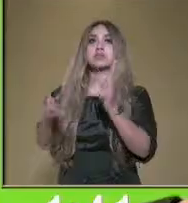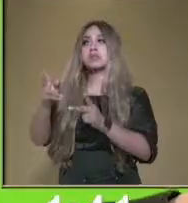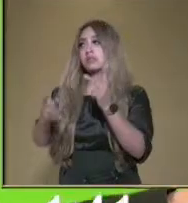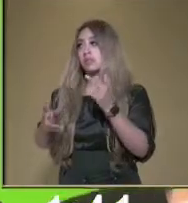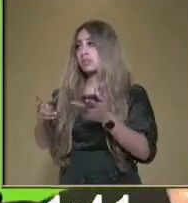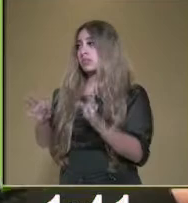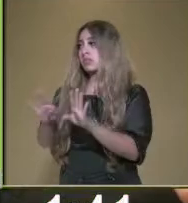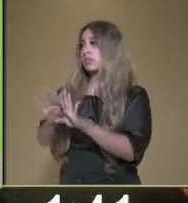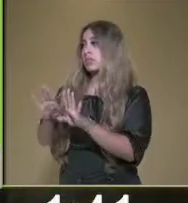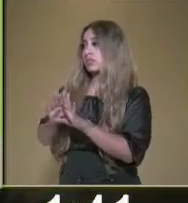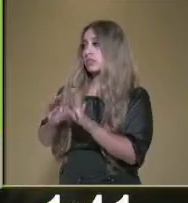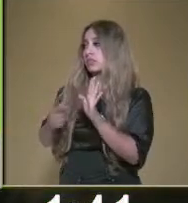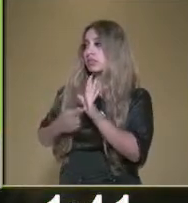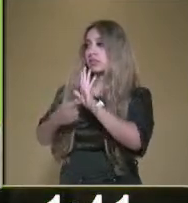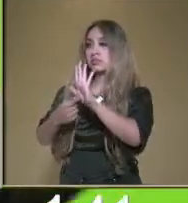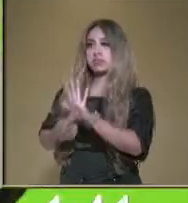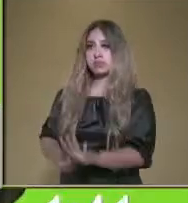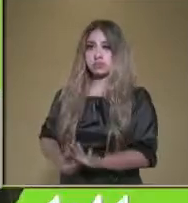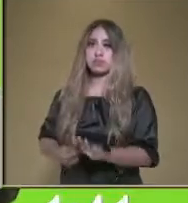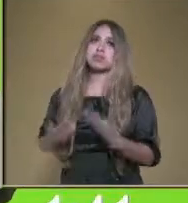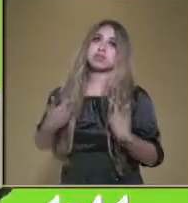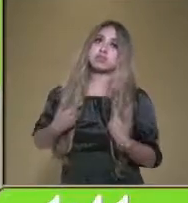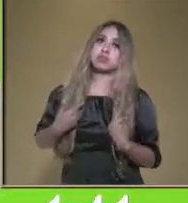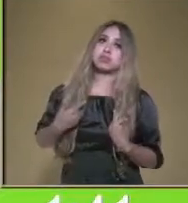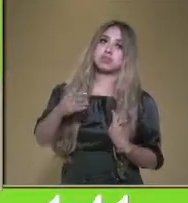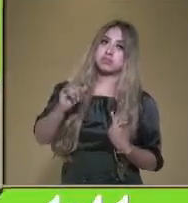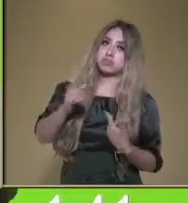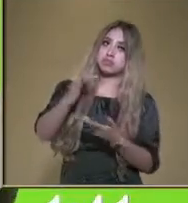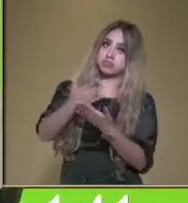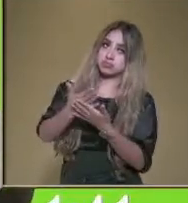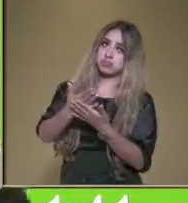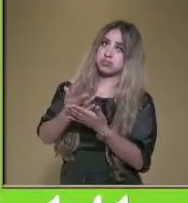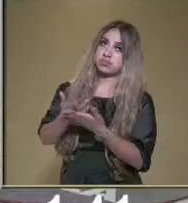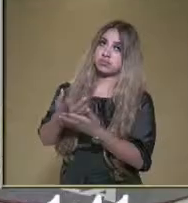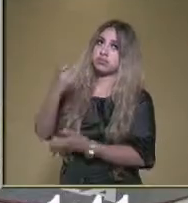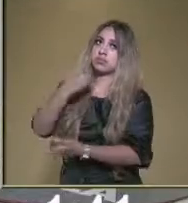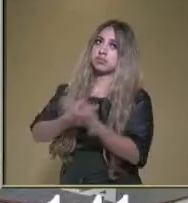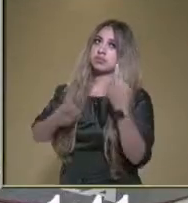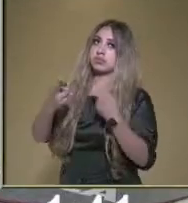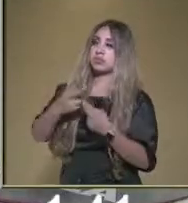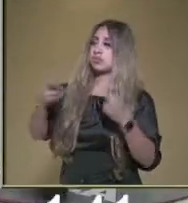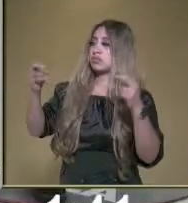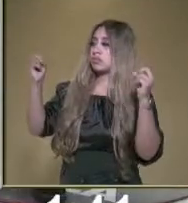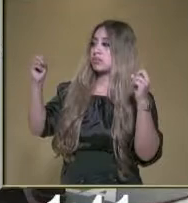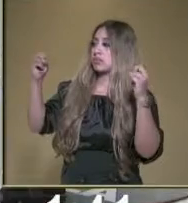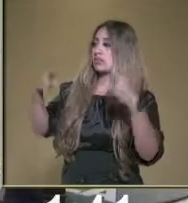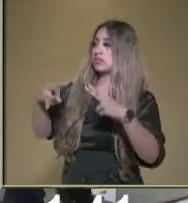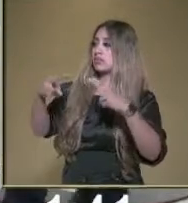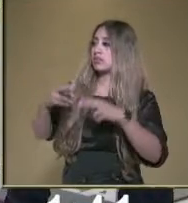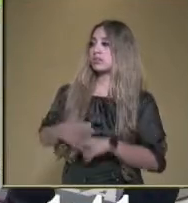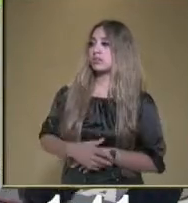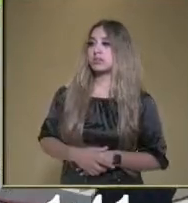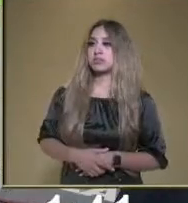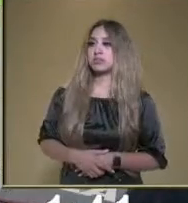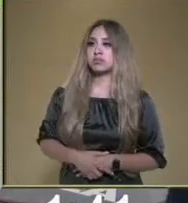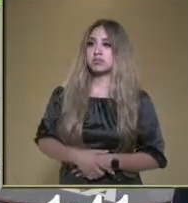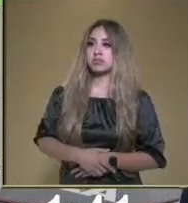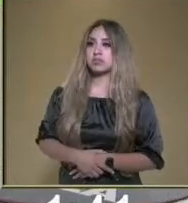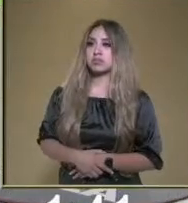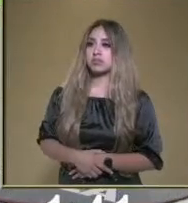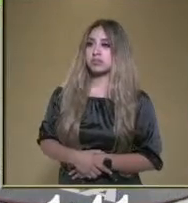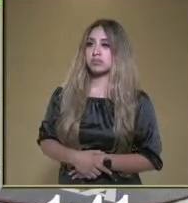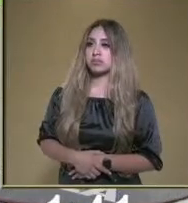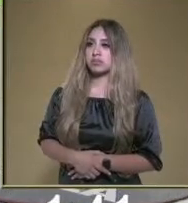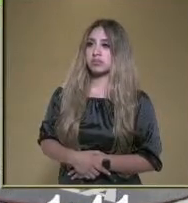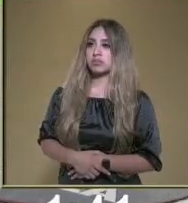fue. Entonces aquí le voy a esperar. Aquí espérame, princesa. Nos vemos. Bye. Voy a tirar la basura, voy a tirar